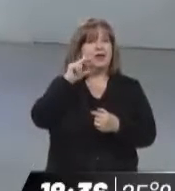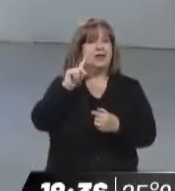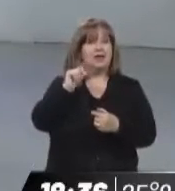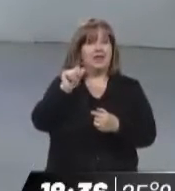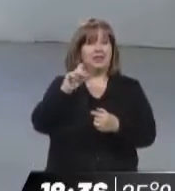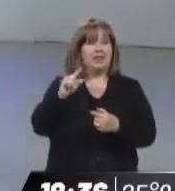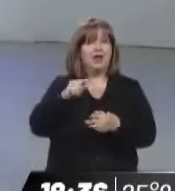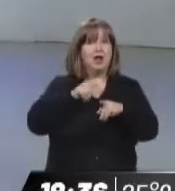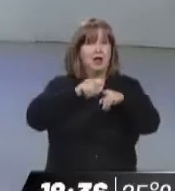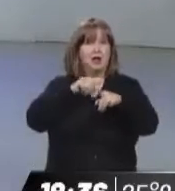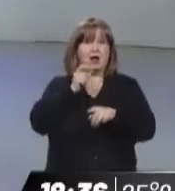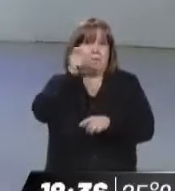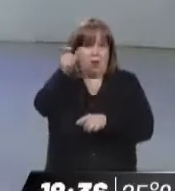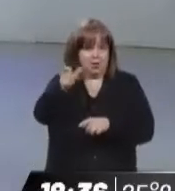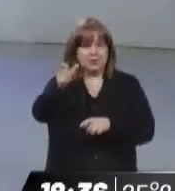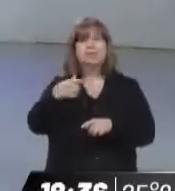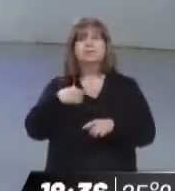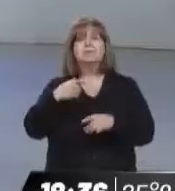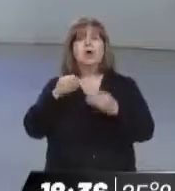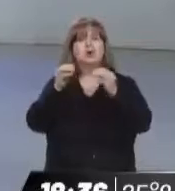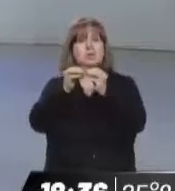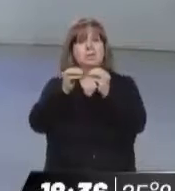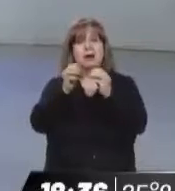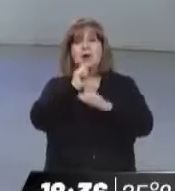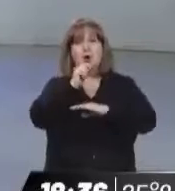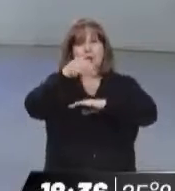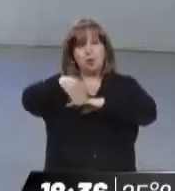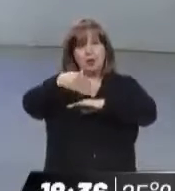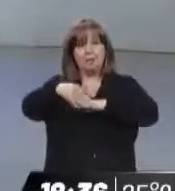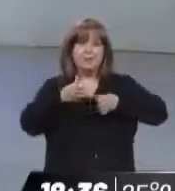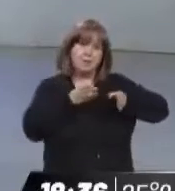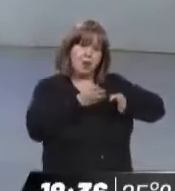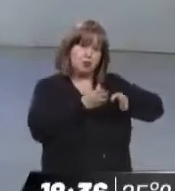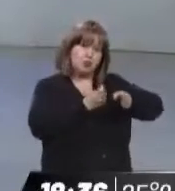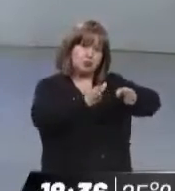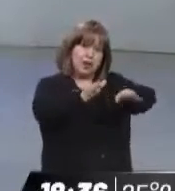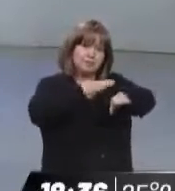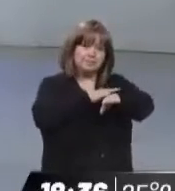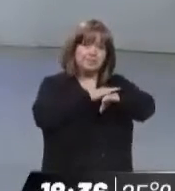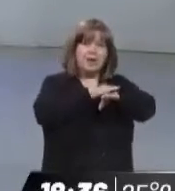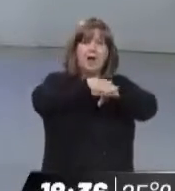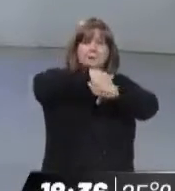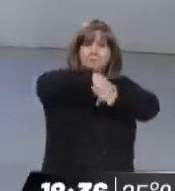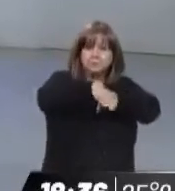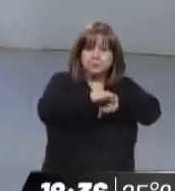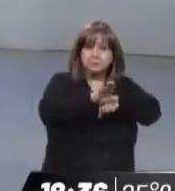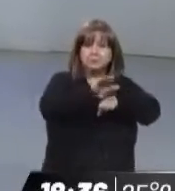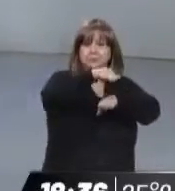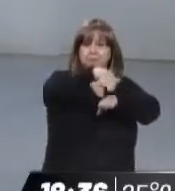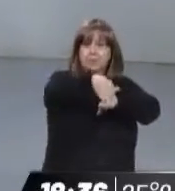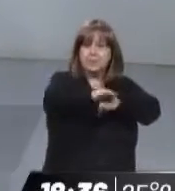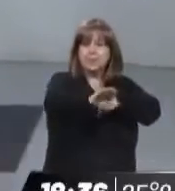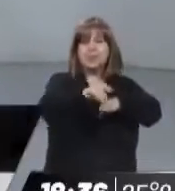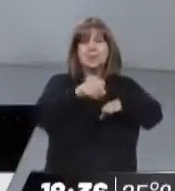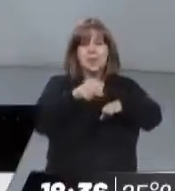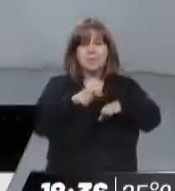mostró Julián Chabar en vivo aquí? Las ondulaciones que tenía el pavimento. Se levanta la ruta para arriba. Por efecto particularmente del transporte de carga pesada y se da